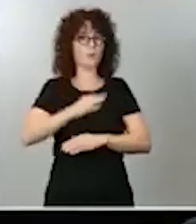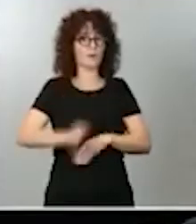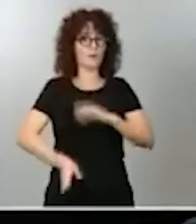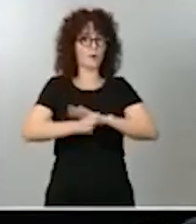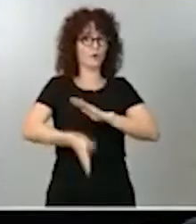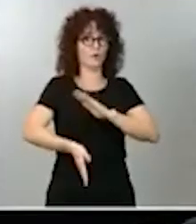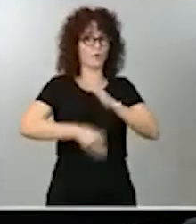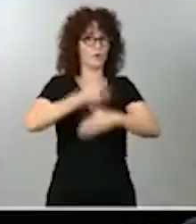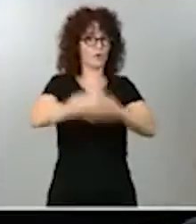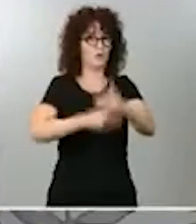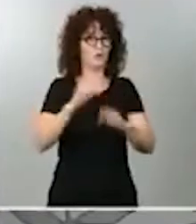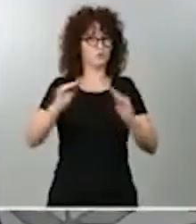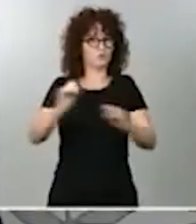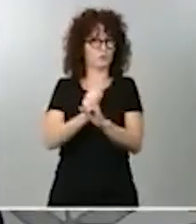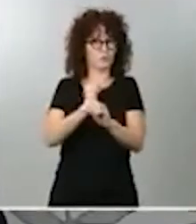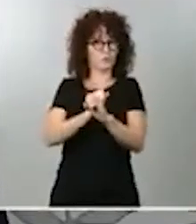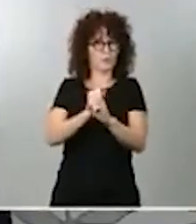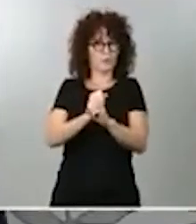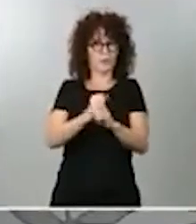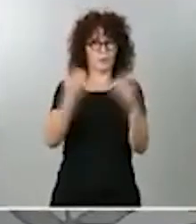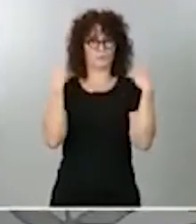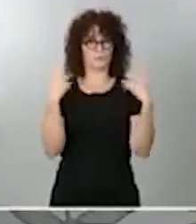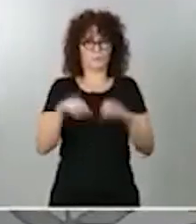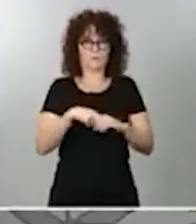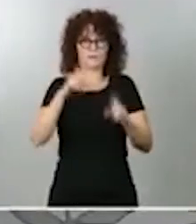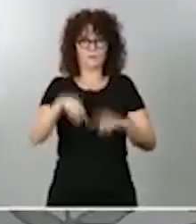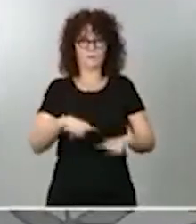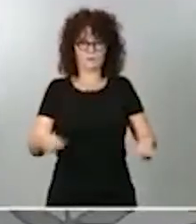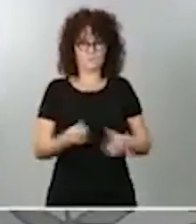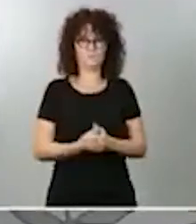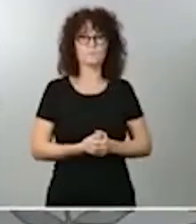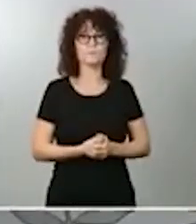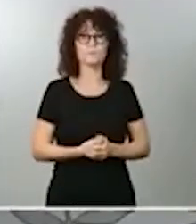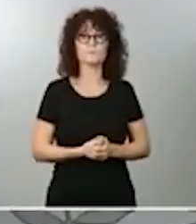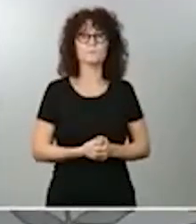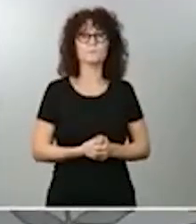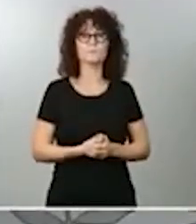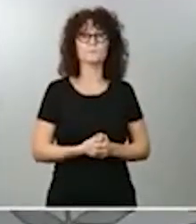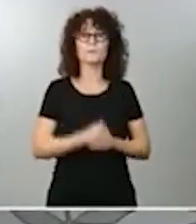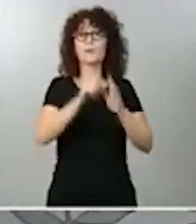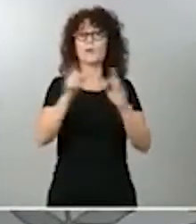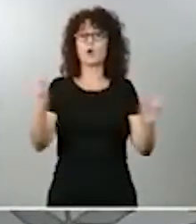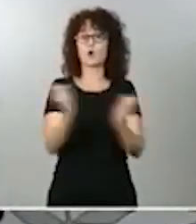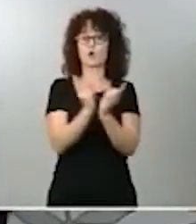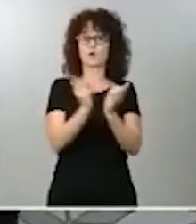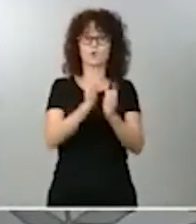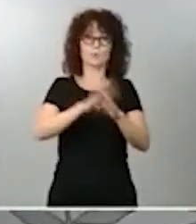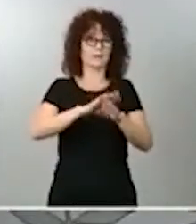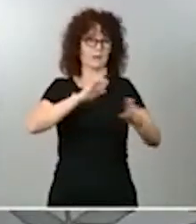Sí, muchas gracias. Y siendo breve en las respuestas para dar pie al resto de preguntas,